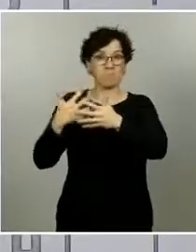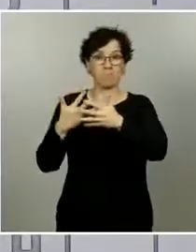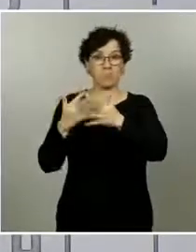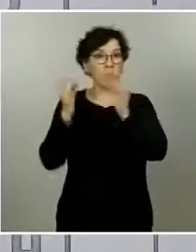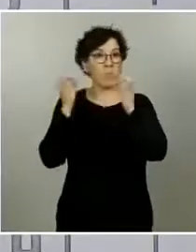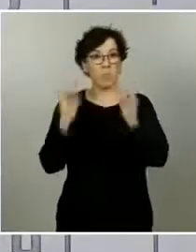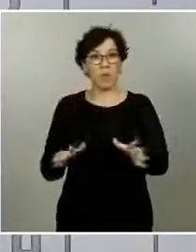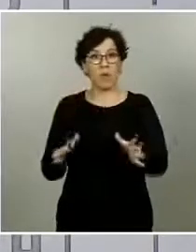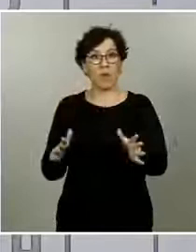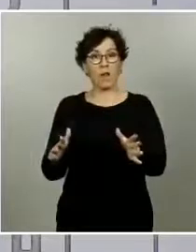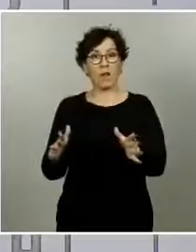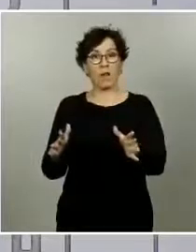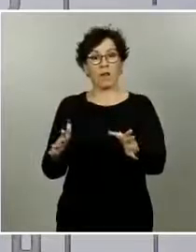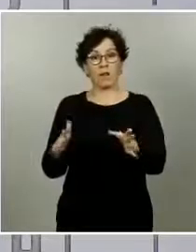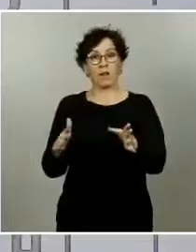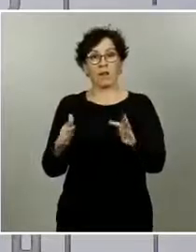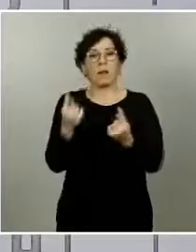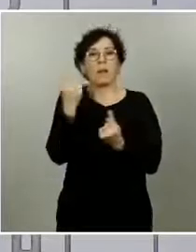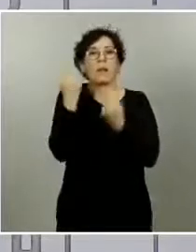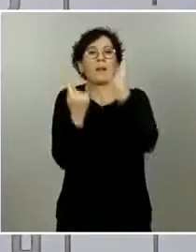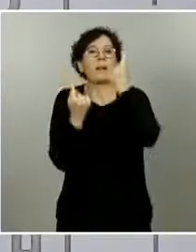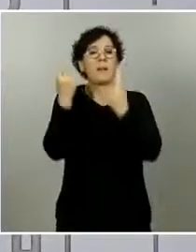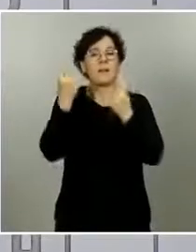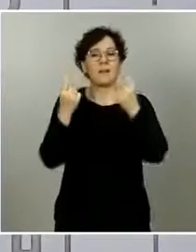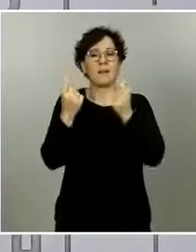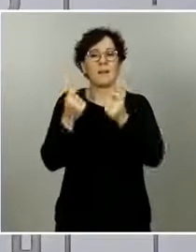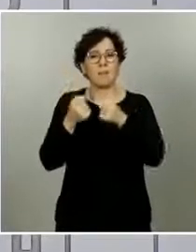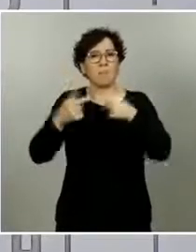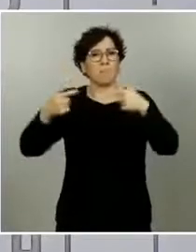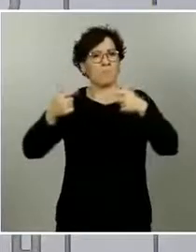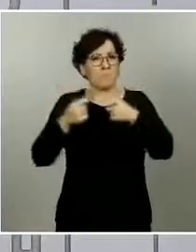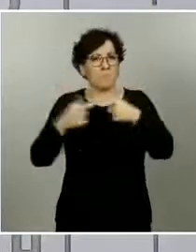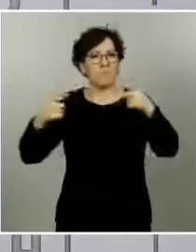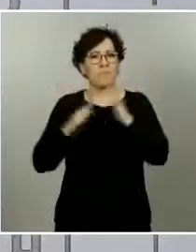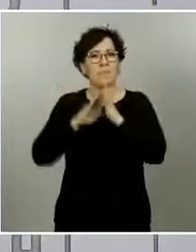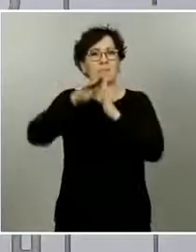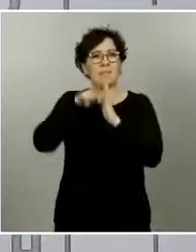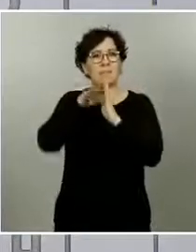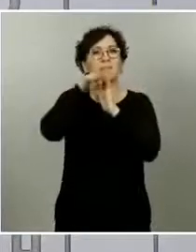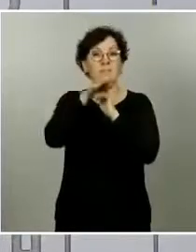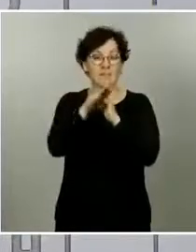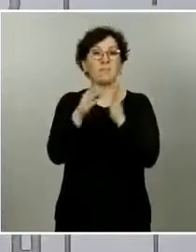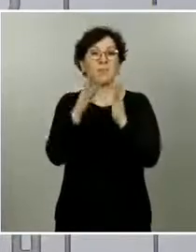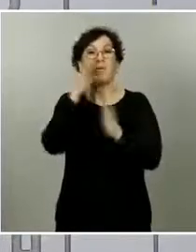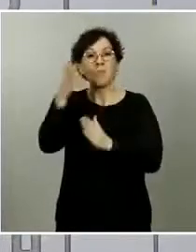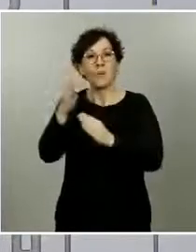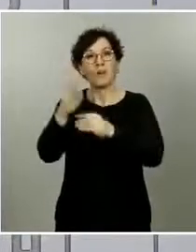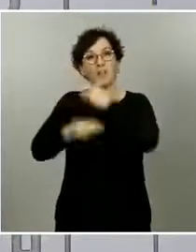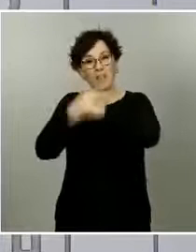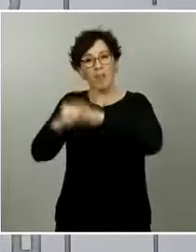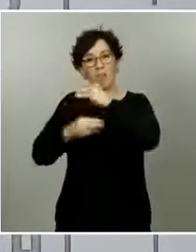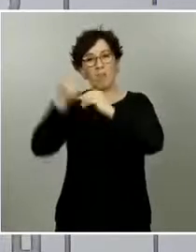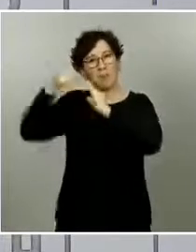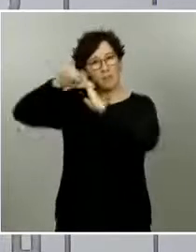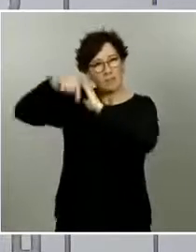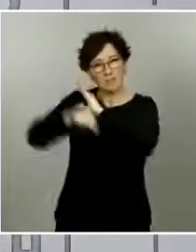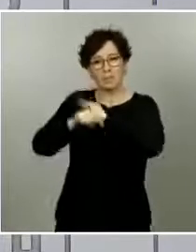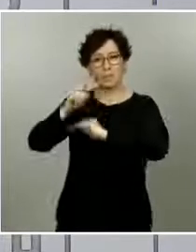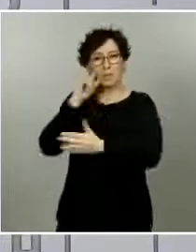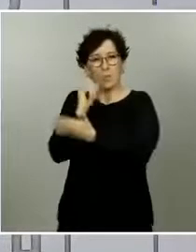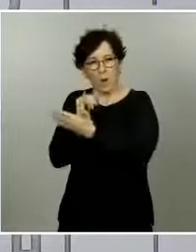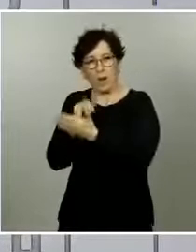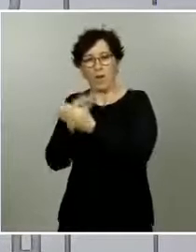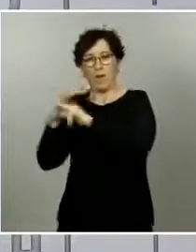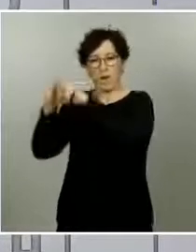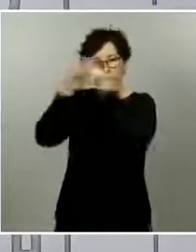parte de esta. Estamos en la misma evolución. Las cosas van poco más o menos como se esperaba. Con estas variaciones, debido a las